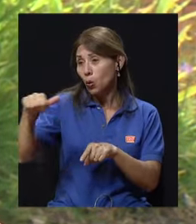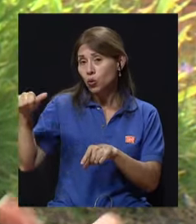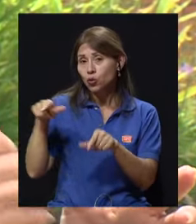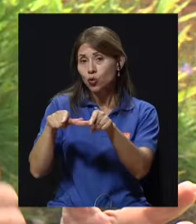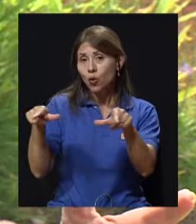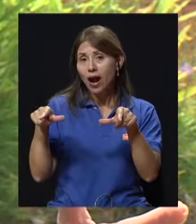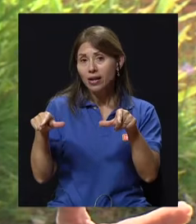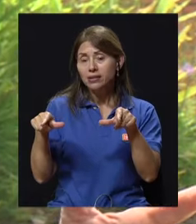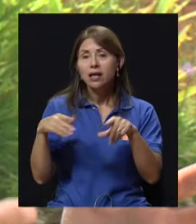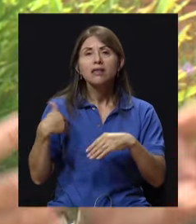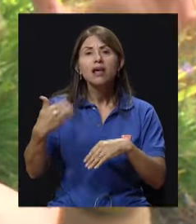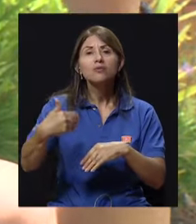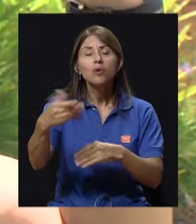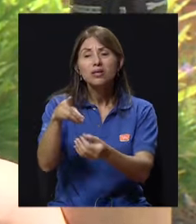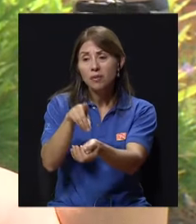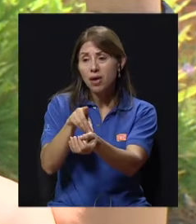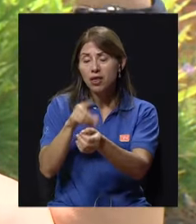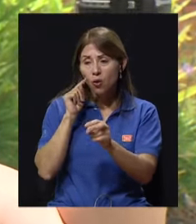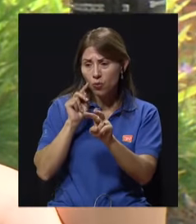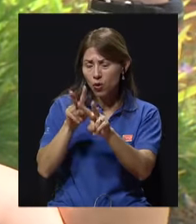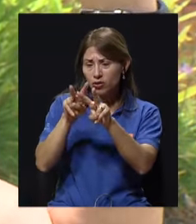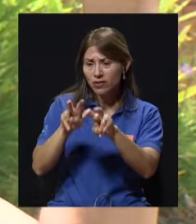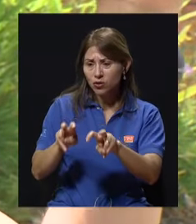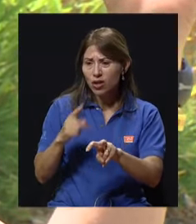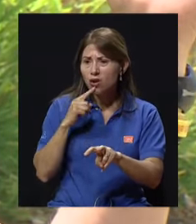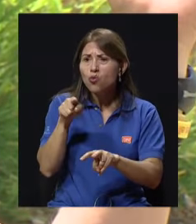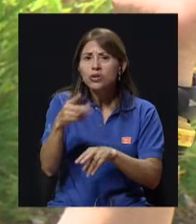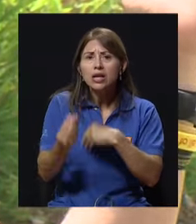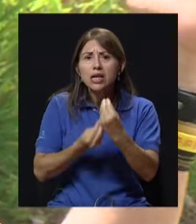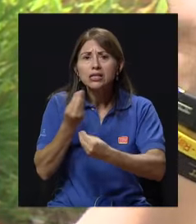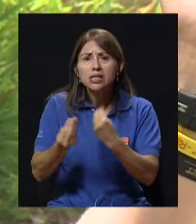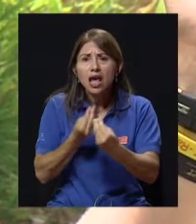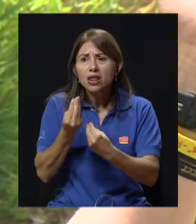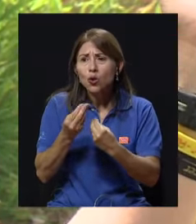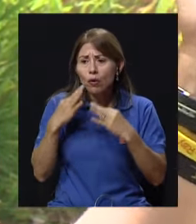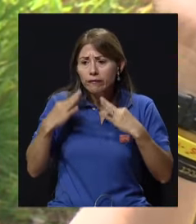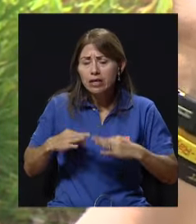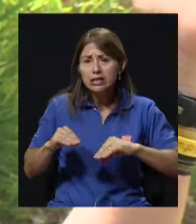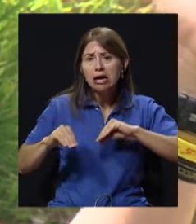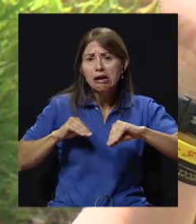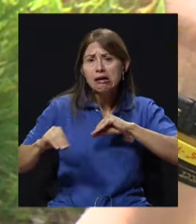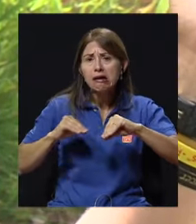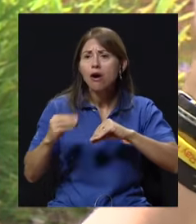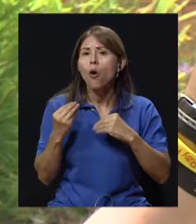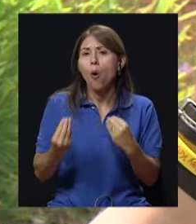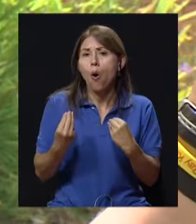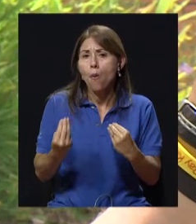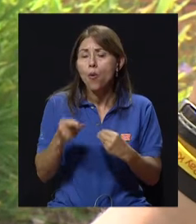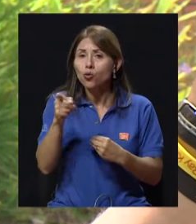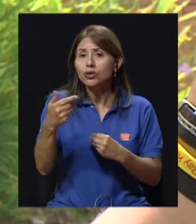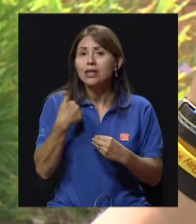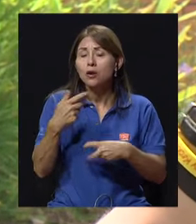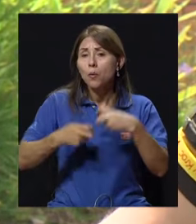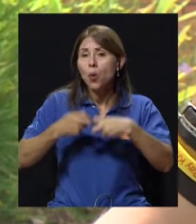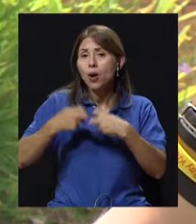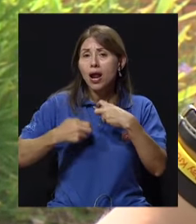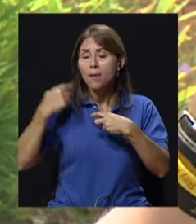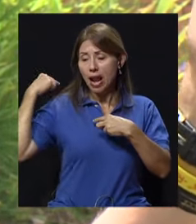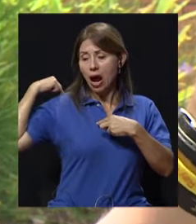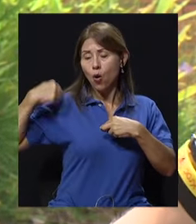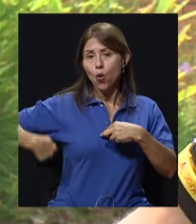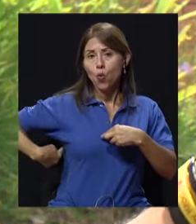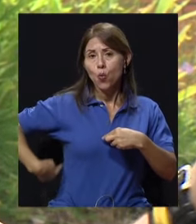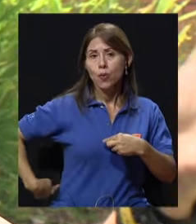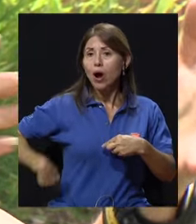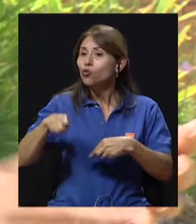revisó y le dio y le dice, ¿pero usted qué está haciendo? ¿Aeróbicos? ¿Cómo se le ocurre? Si usted tiene un desgaste grandísimo en la columna. Y usted tiene,